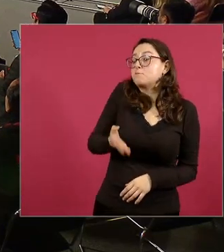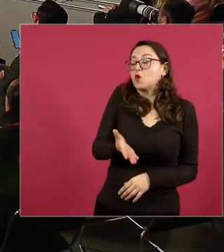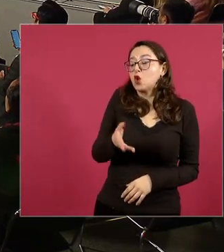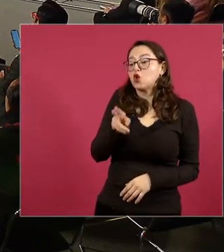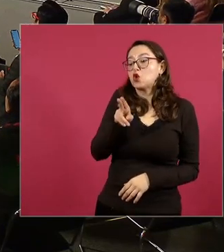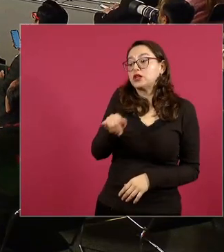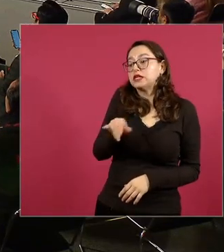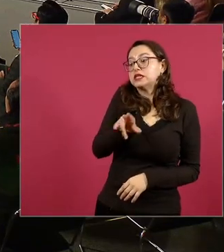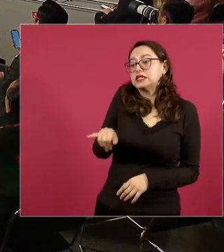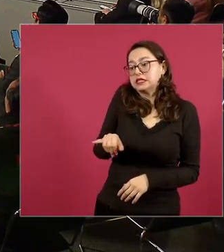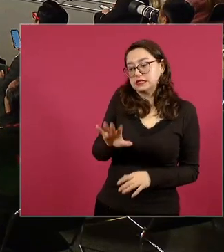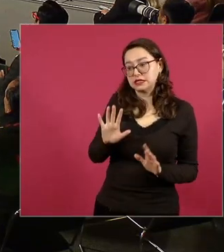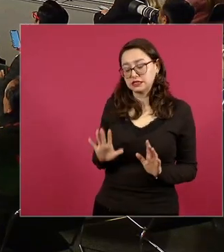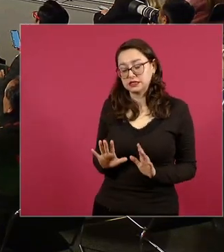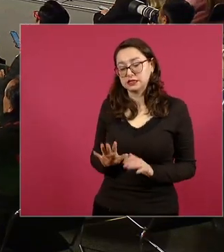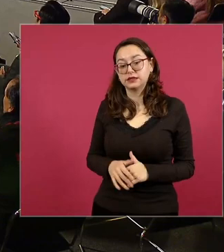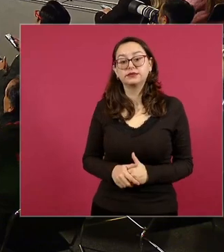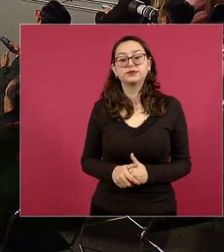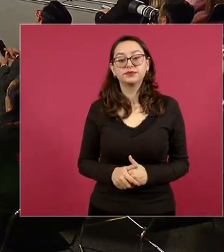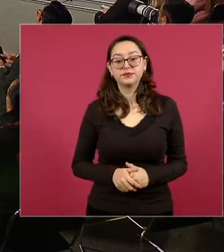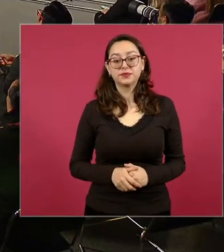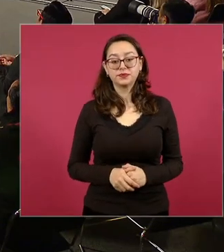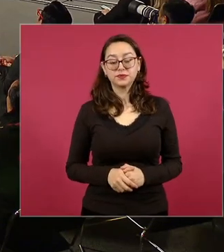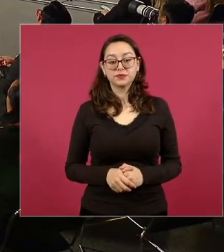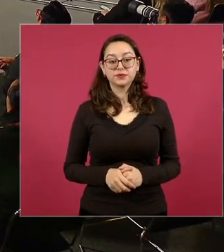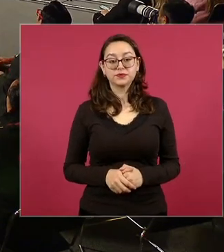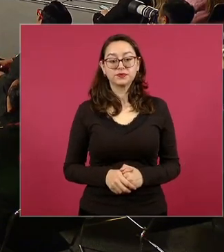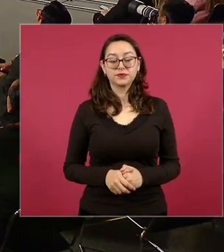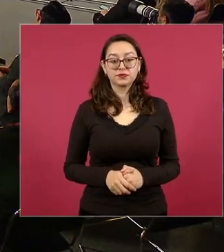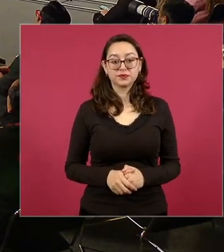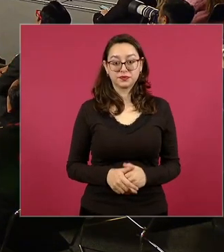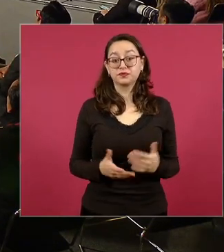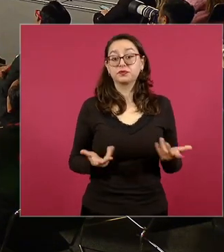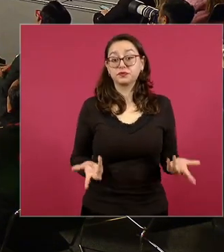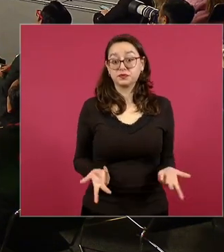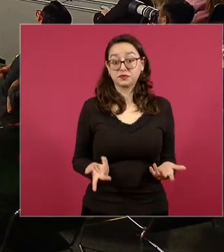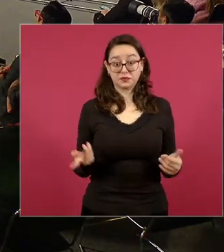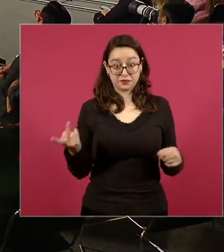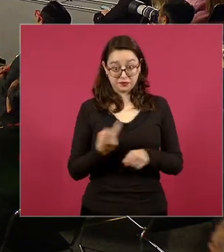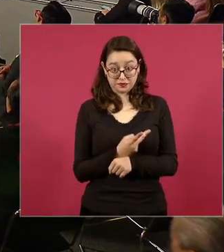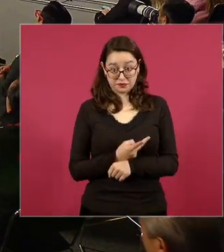eso podo pero se detiene